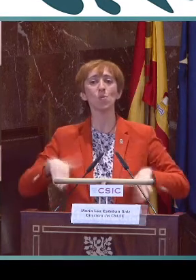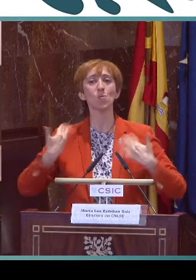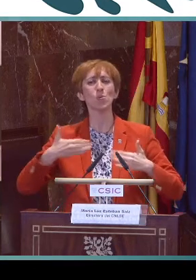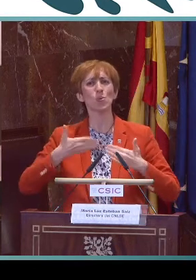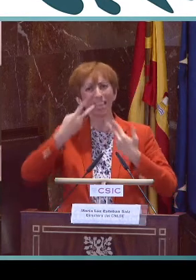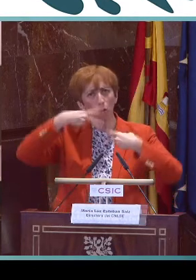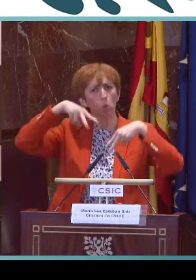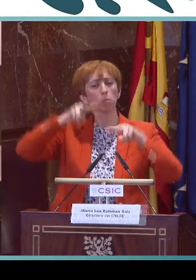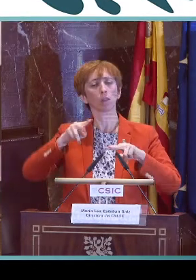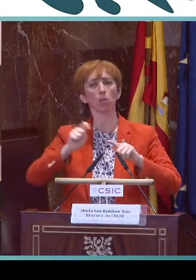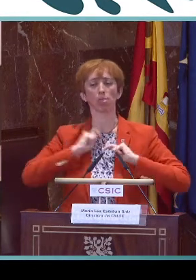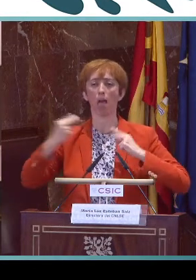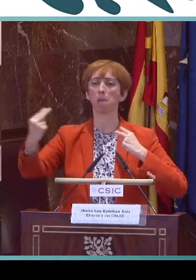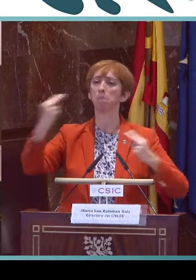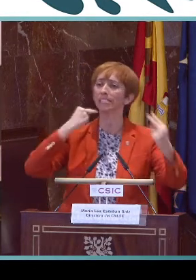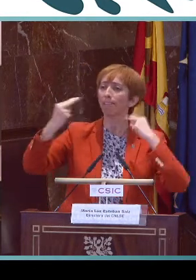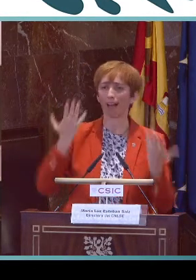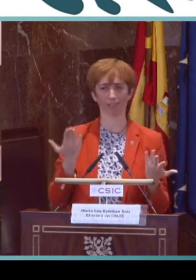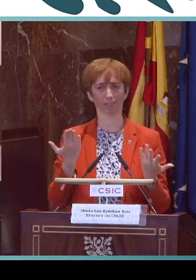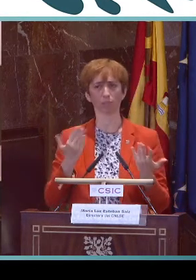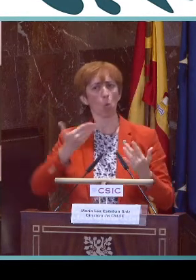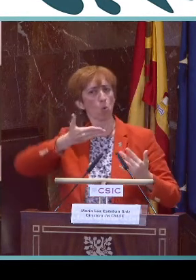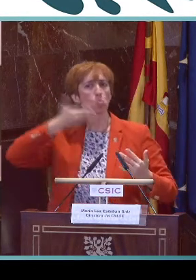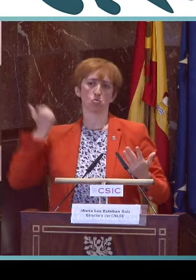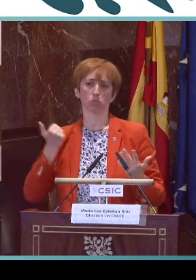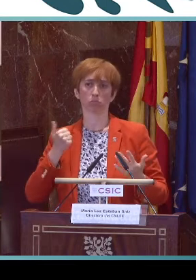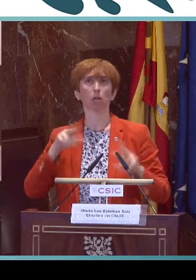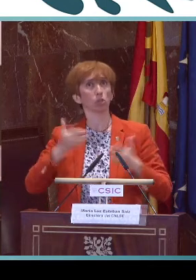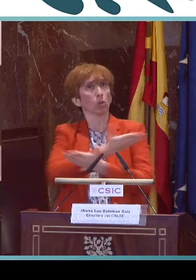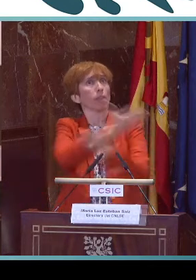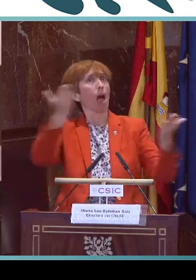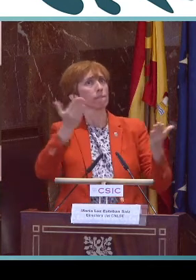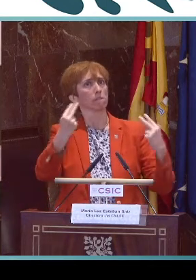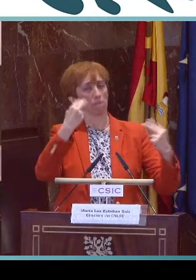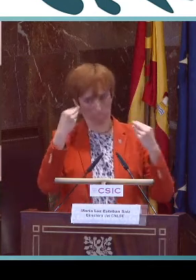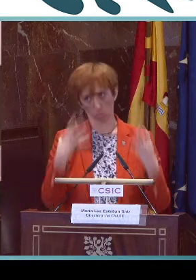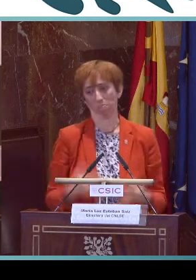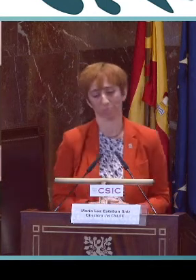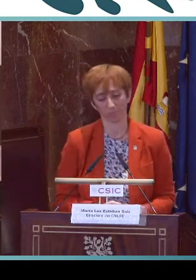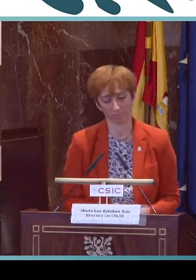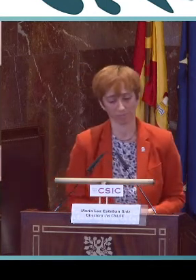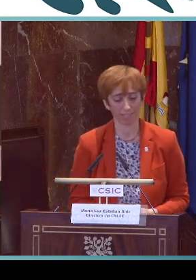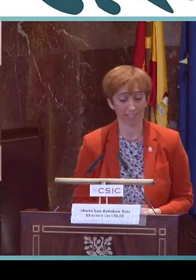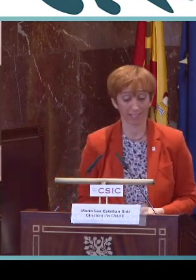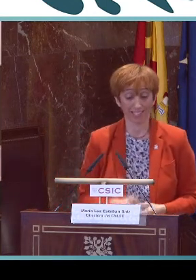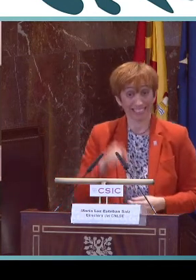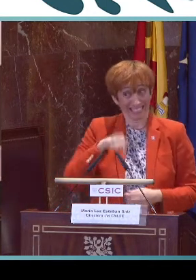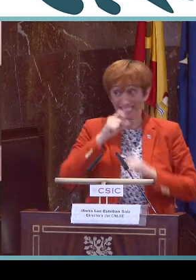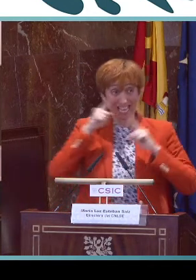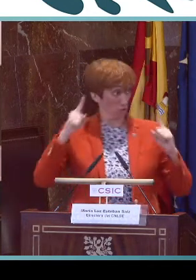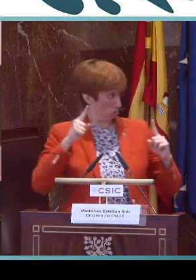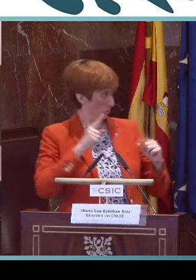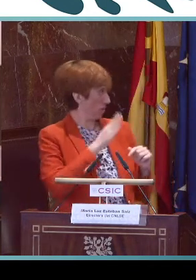amamos esta lengua, que la usamos en nuestro día a día y este reconocimiento nos aporta visibilidad y orgullo de cara a la sociedad.